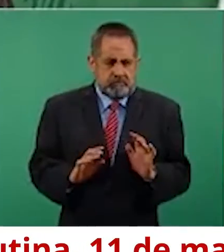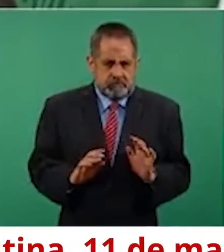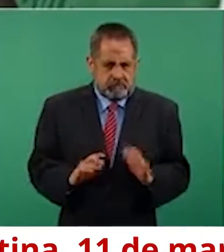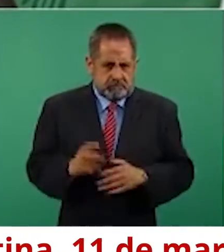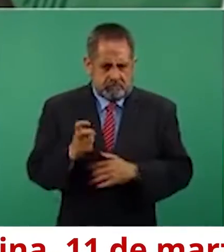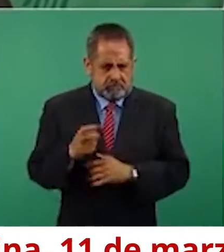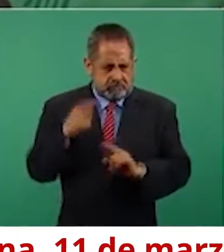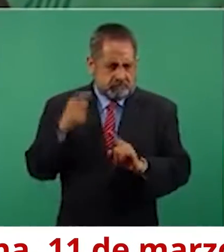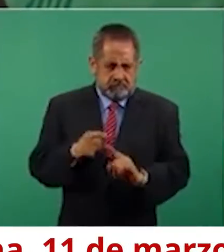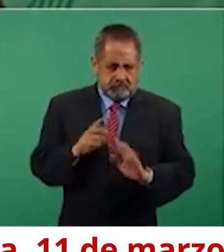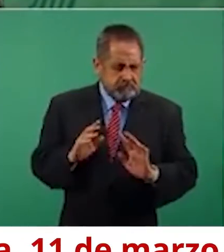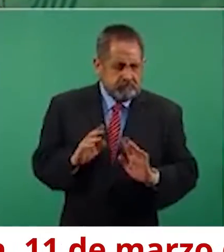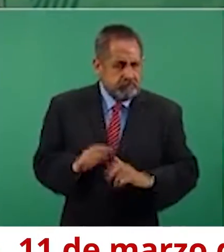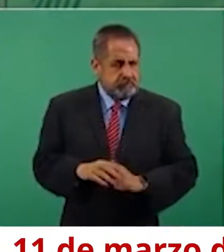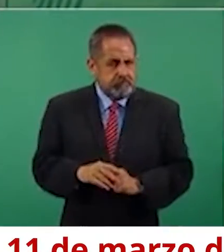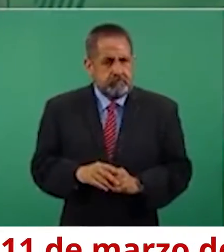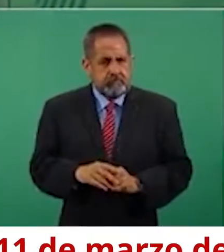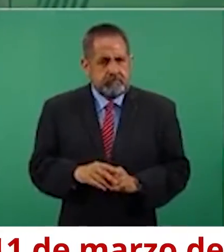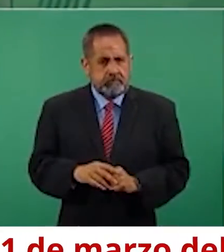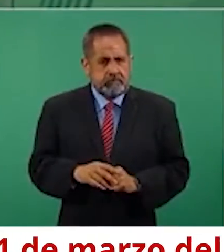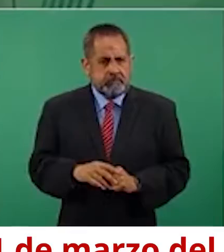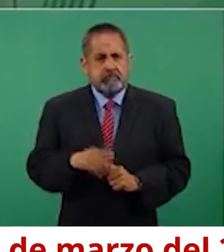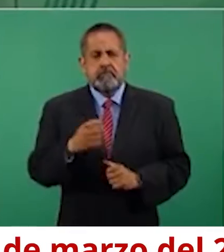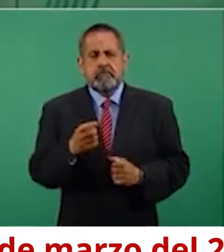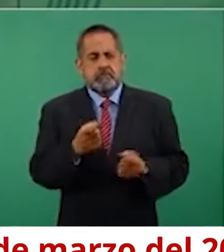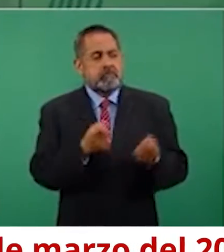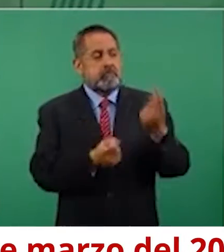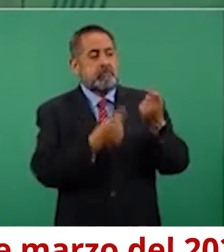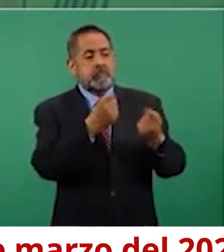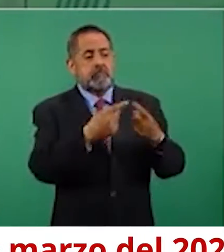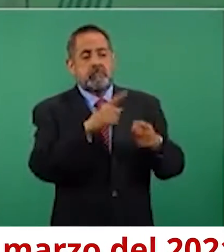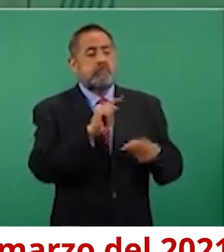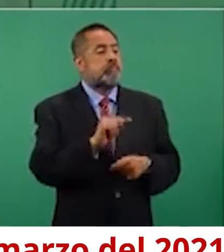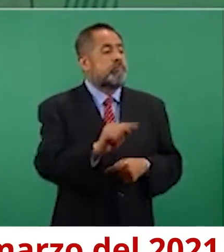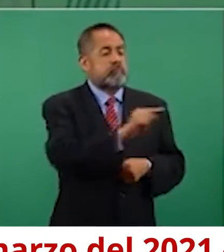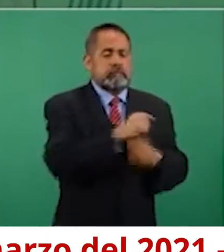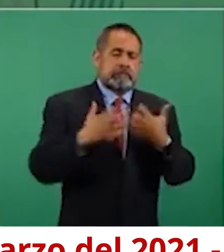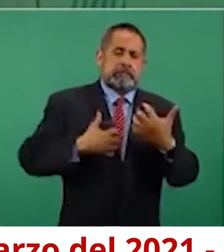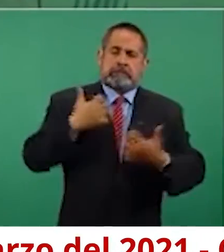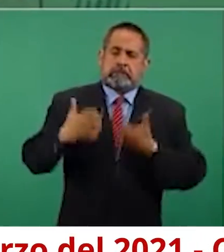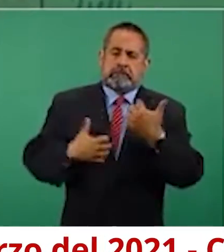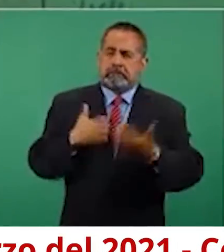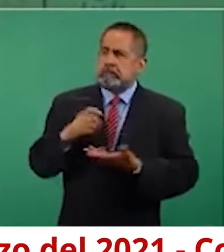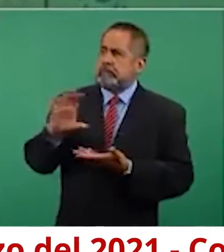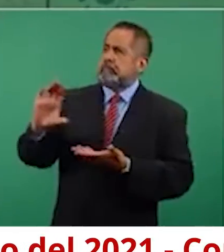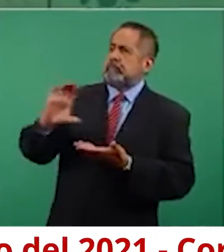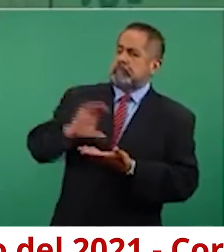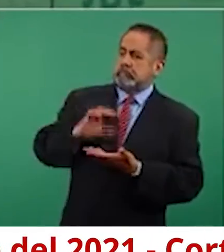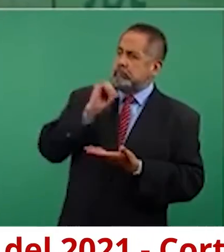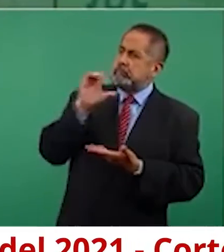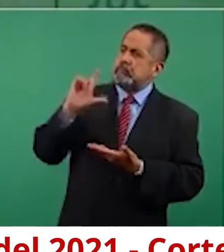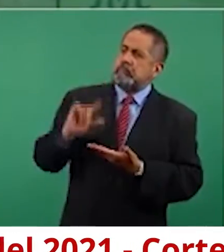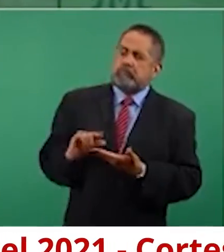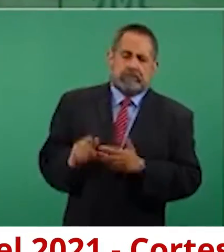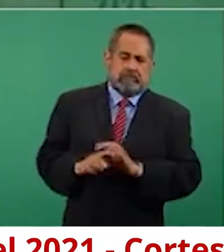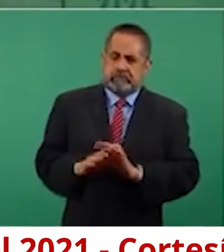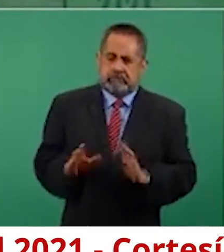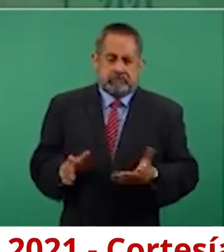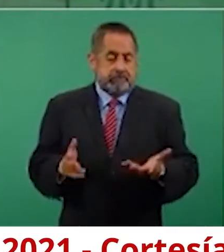malestar que hay en algunos medios de información, porque